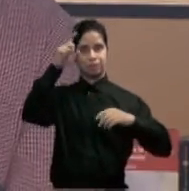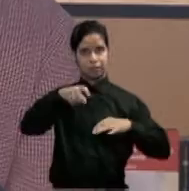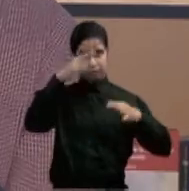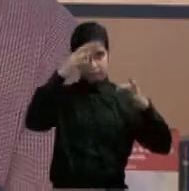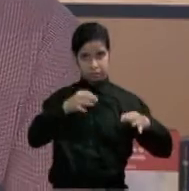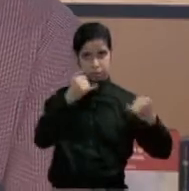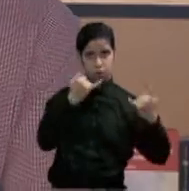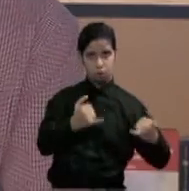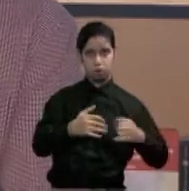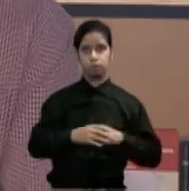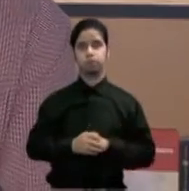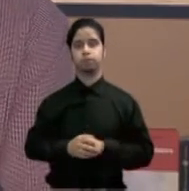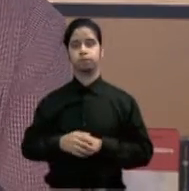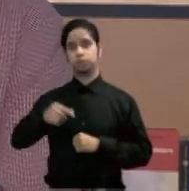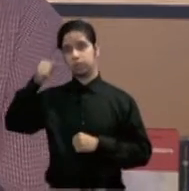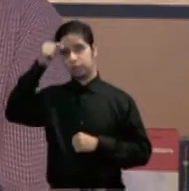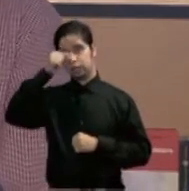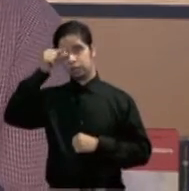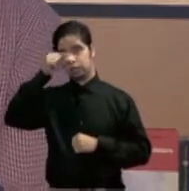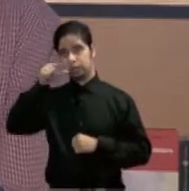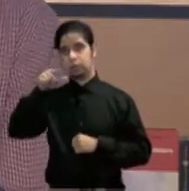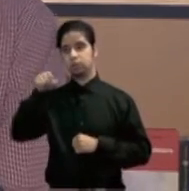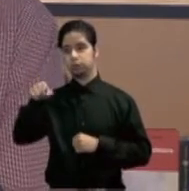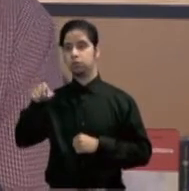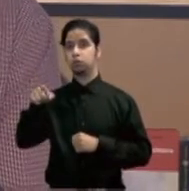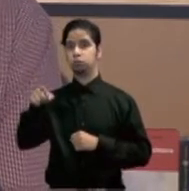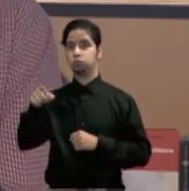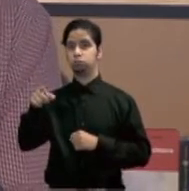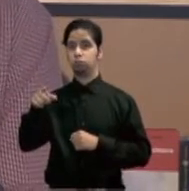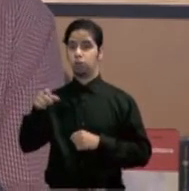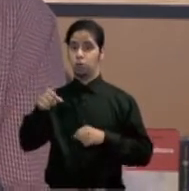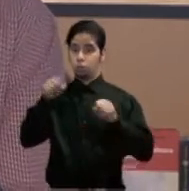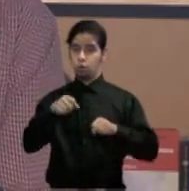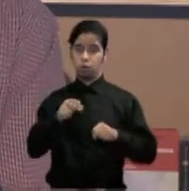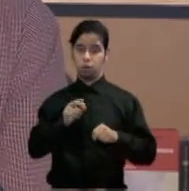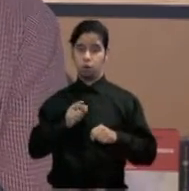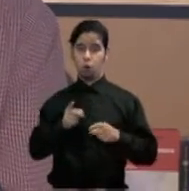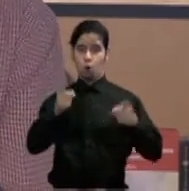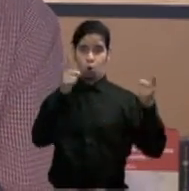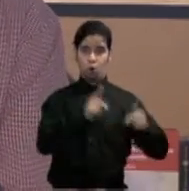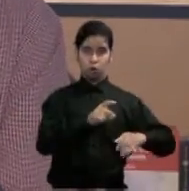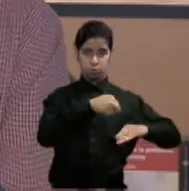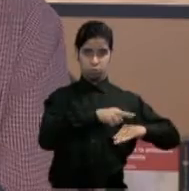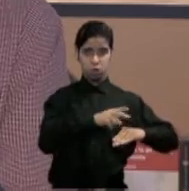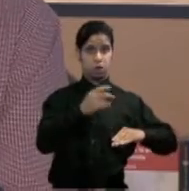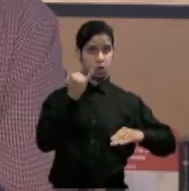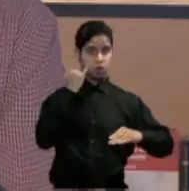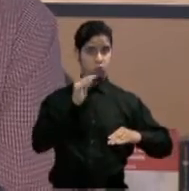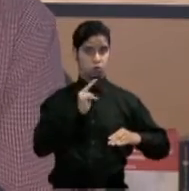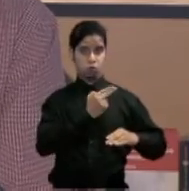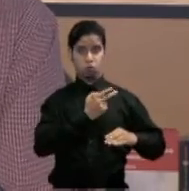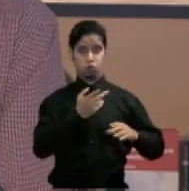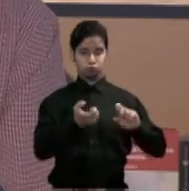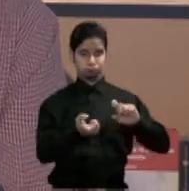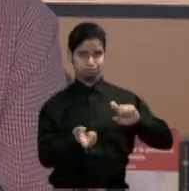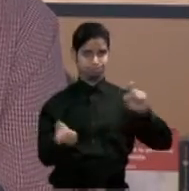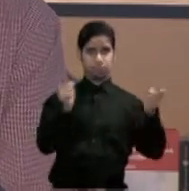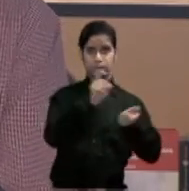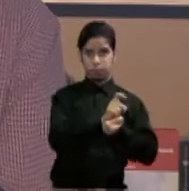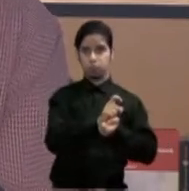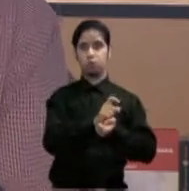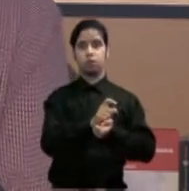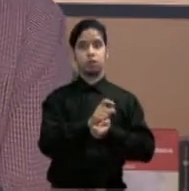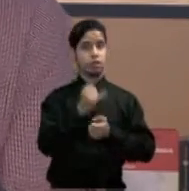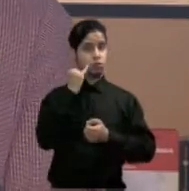Grecia es lo que puede pasar si no logramos cambios profundos, si no nos unimos y hacemos lo que tenemos que hacer